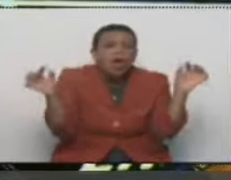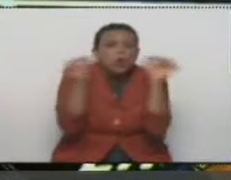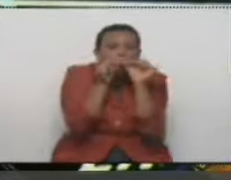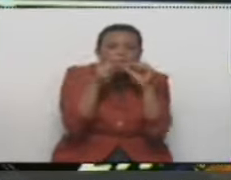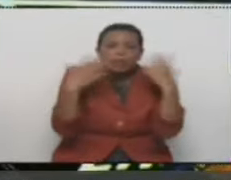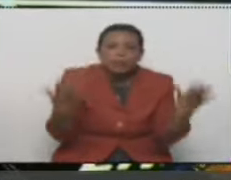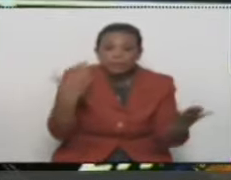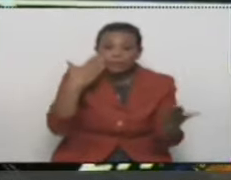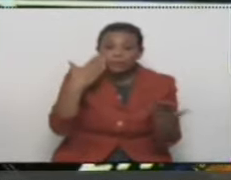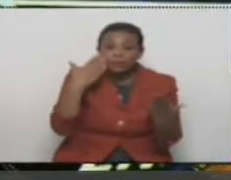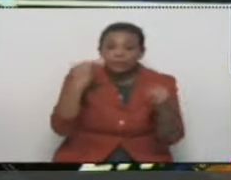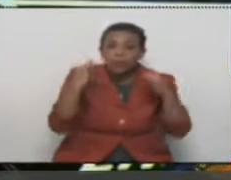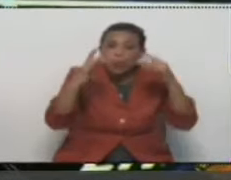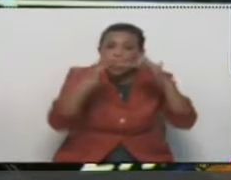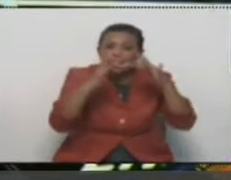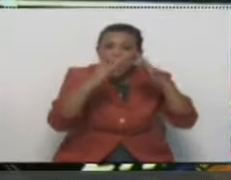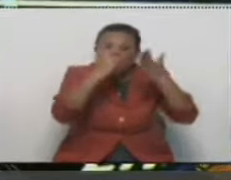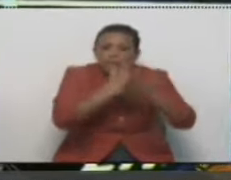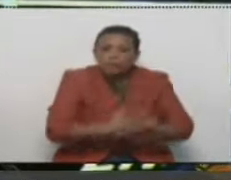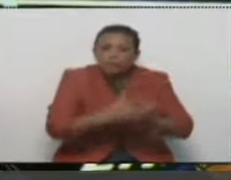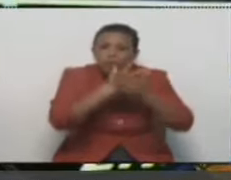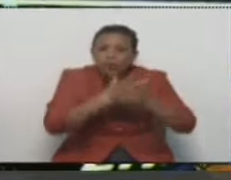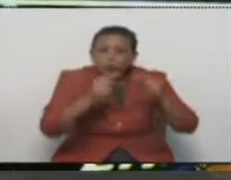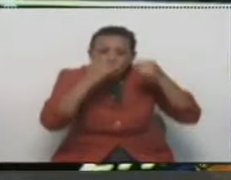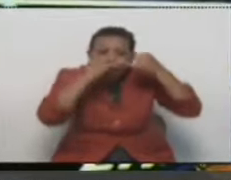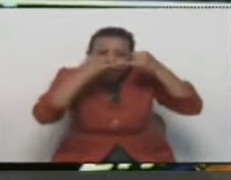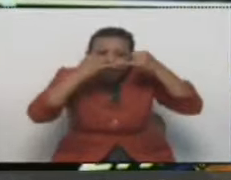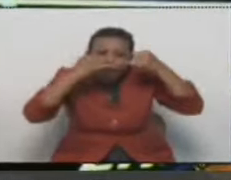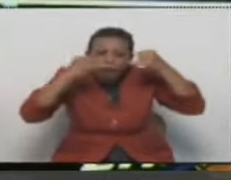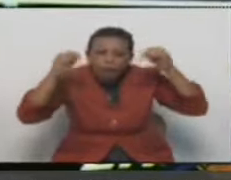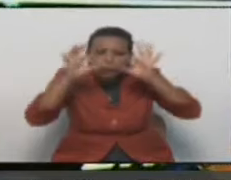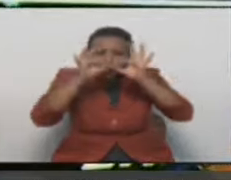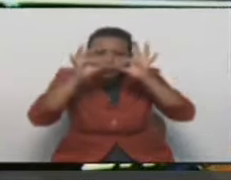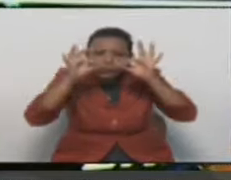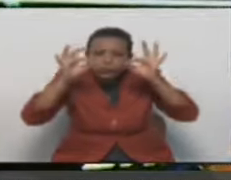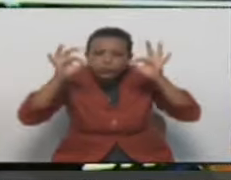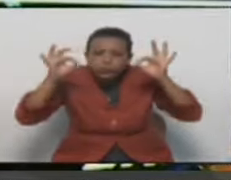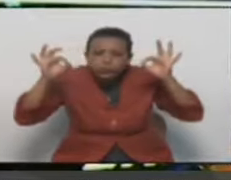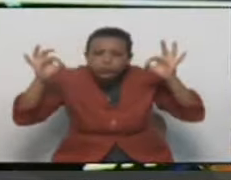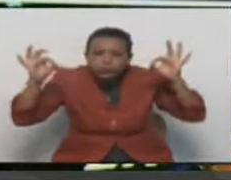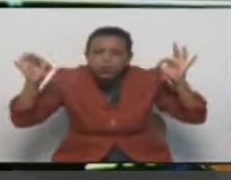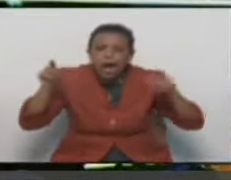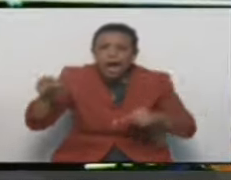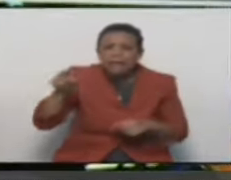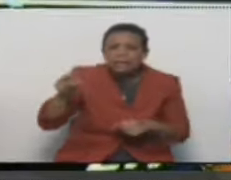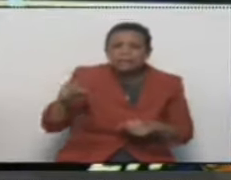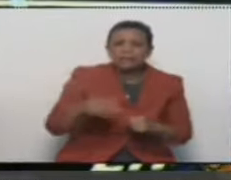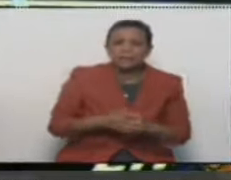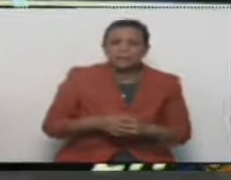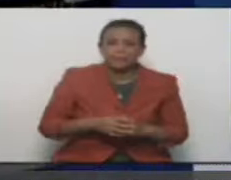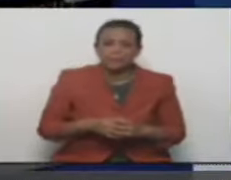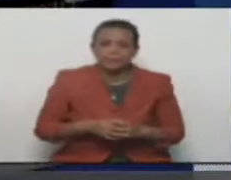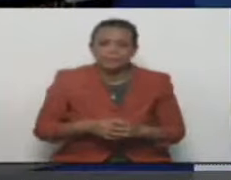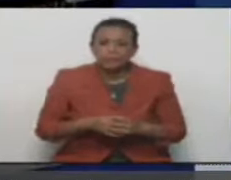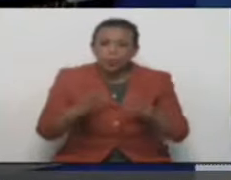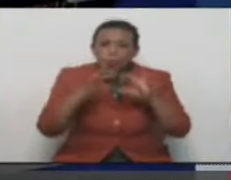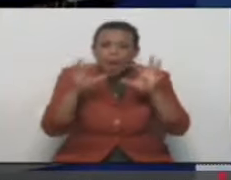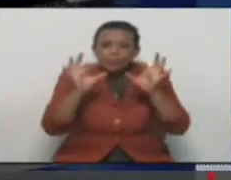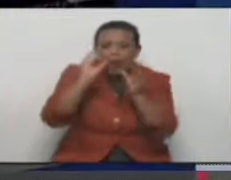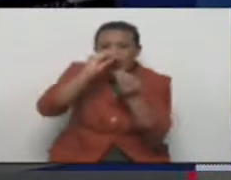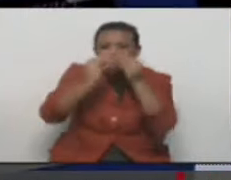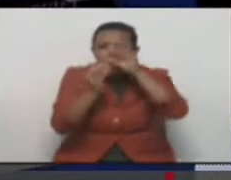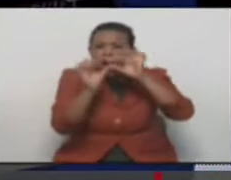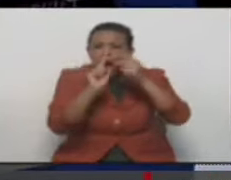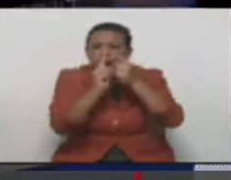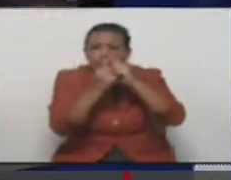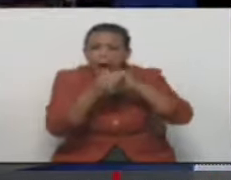Ellos están uniendo los hilos de fibra óptica. Yo, fíjese, primero, él tiene que hacer como una limpieza, tiene que descamarla, quitarle